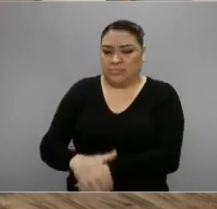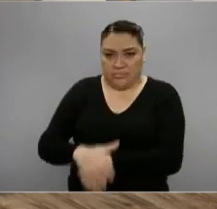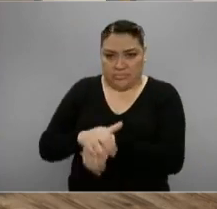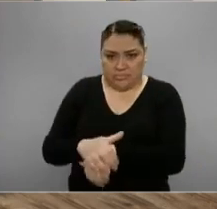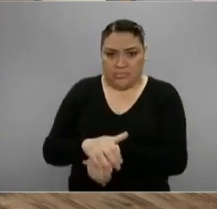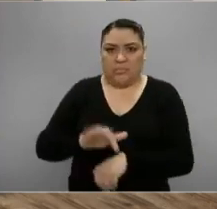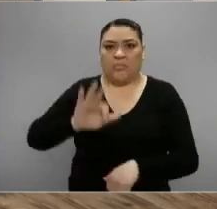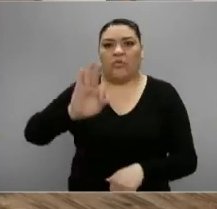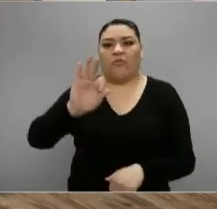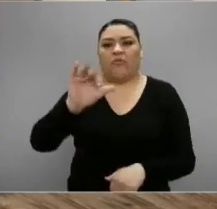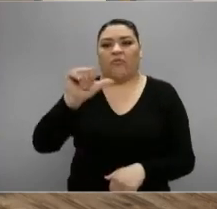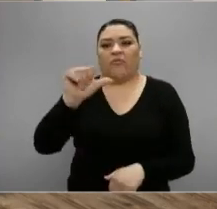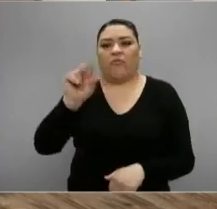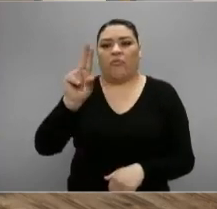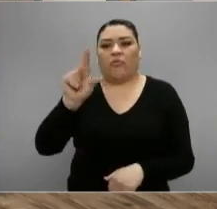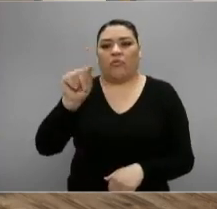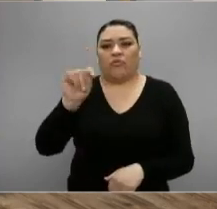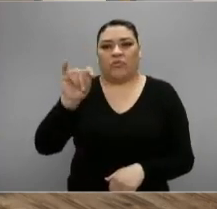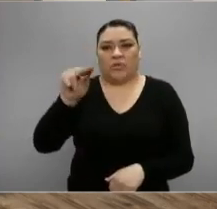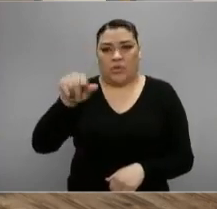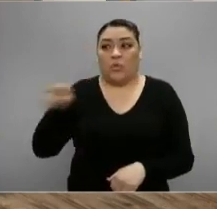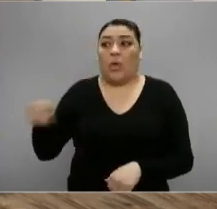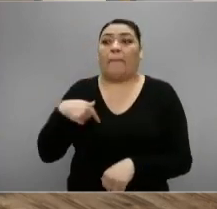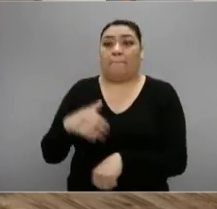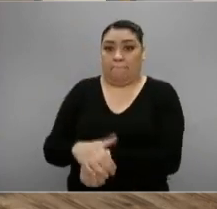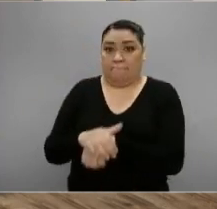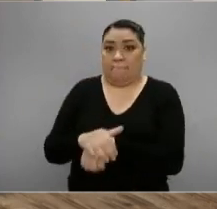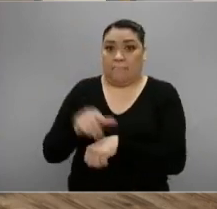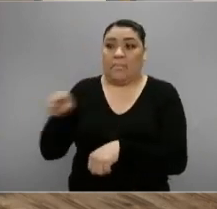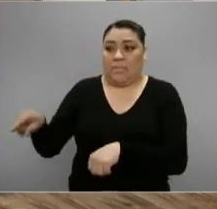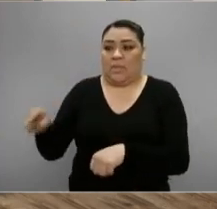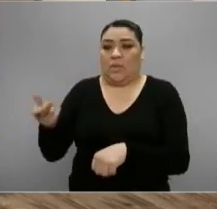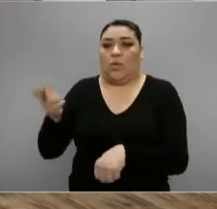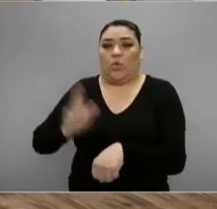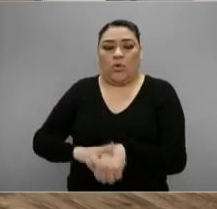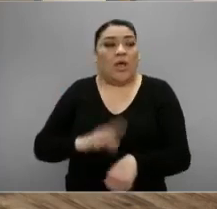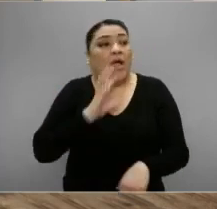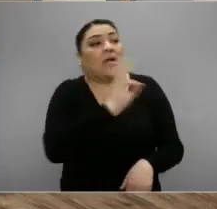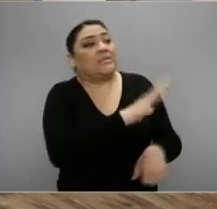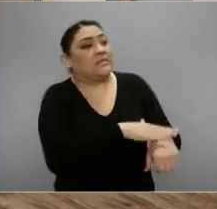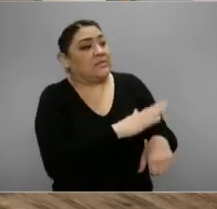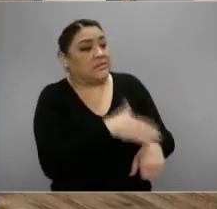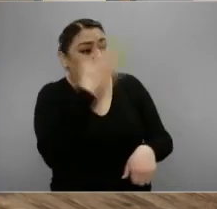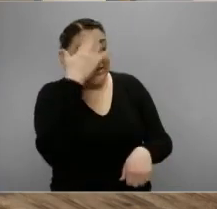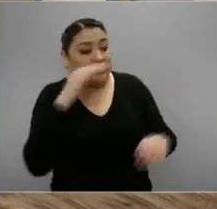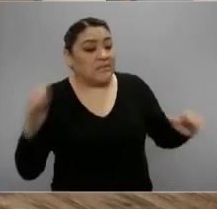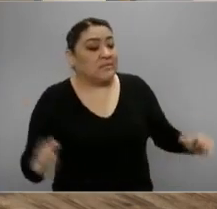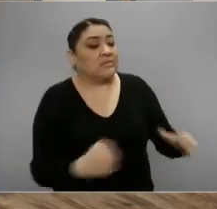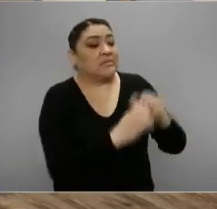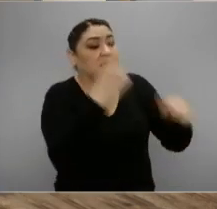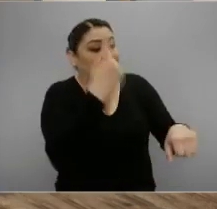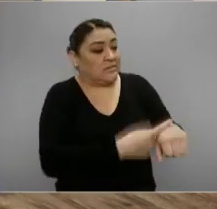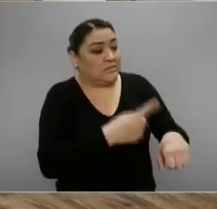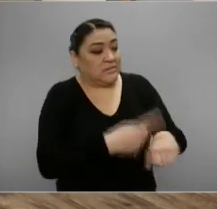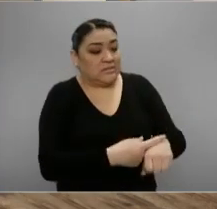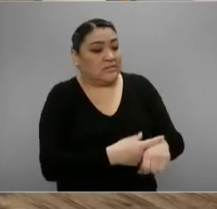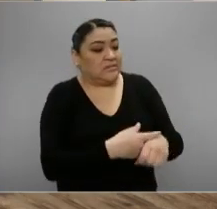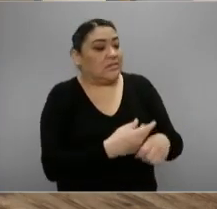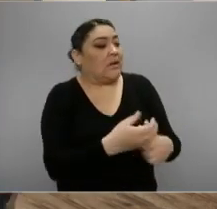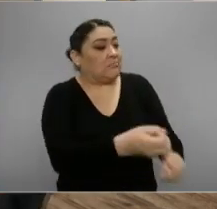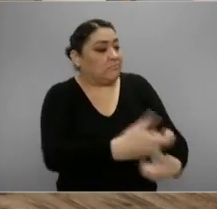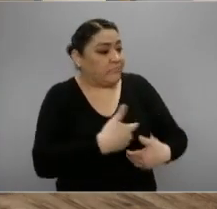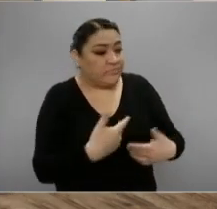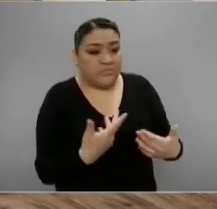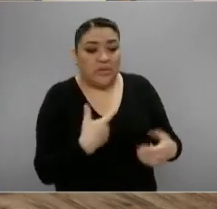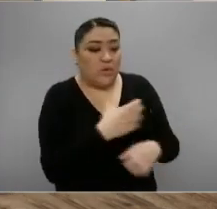Faustino Rubalcaba, médico de esa clínica, le informaba que los habían dejado solos ante la pandemia y exhortaba a la gente a